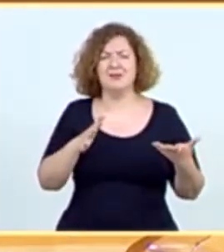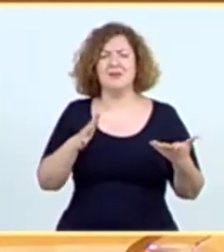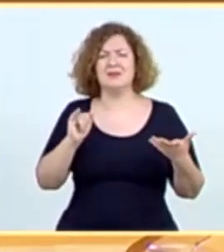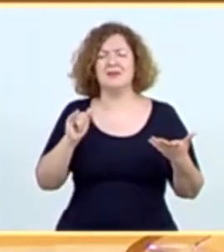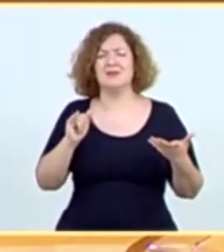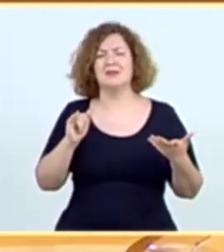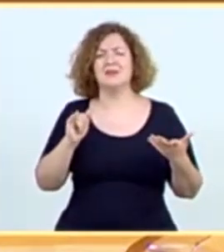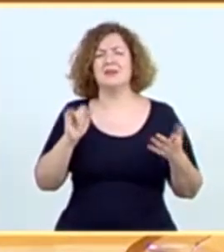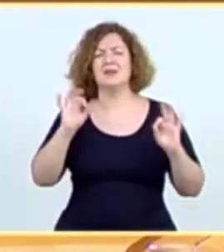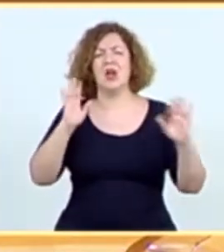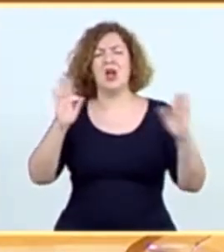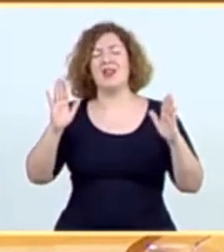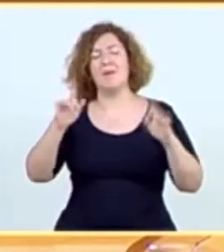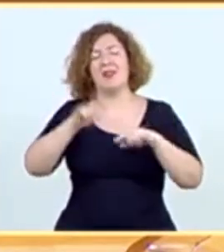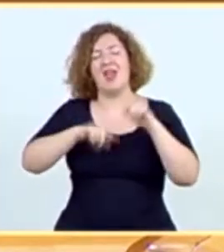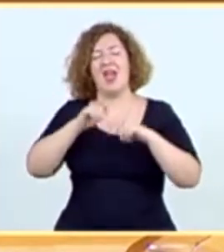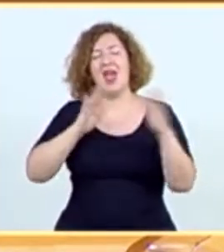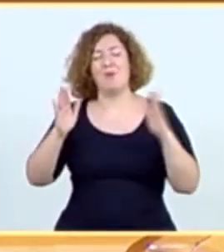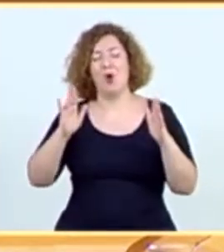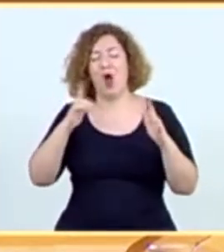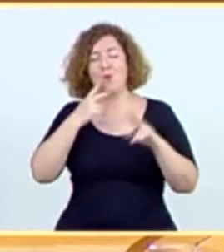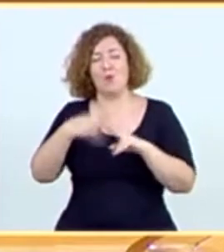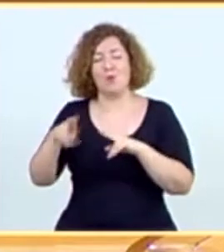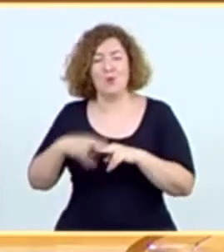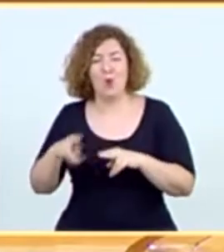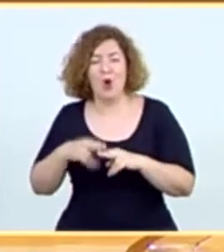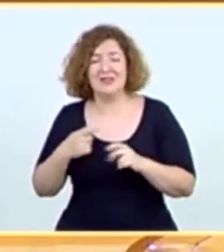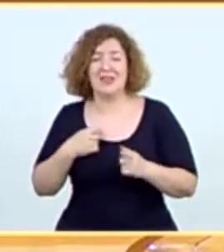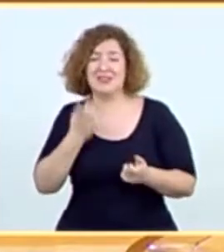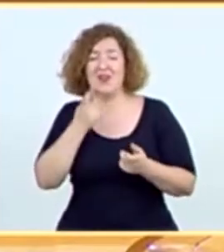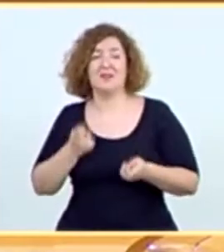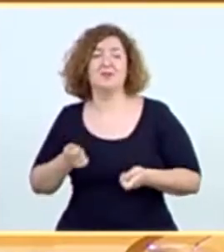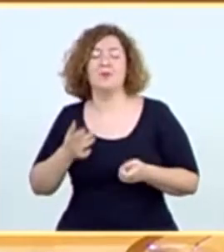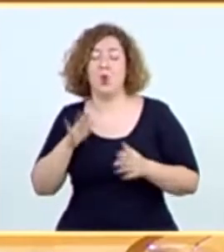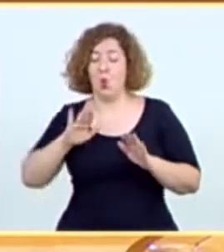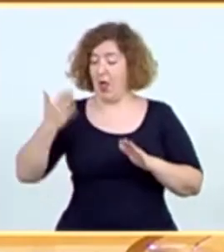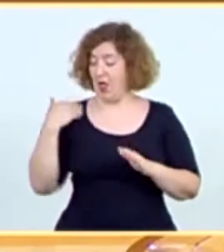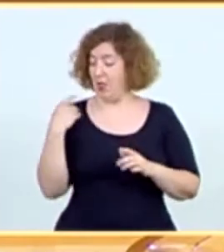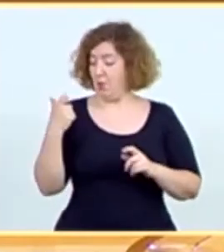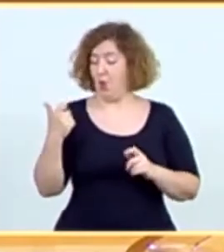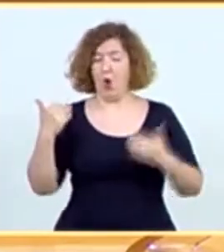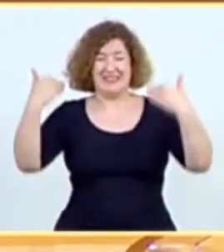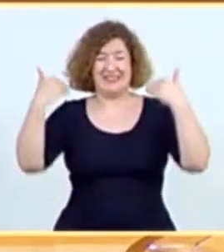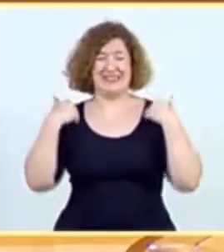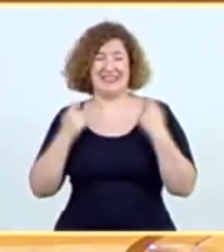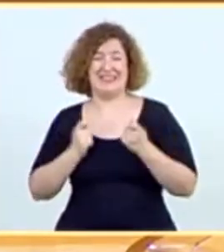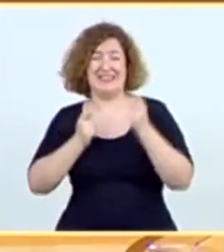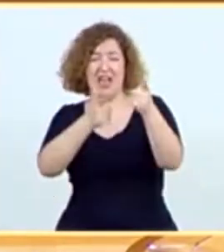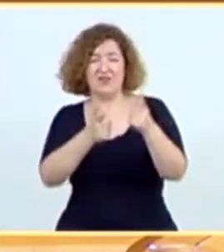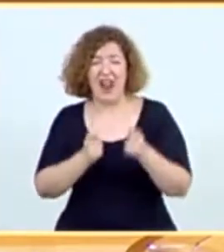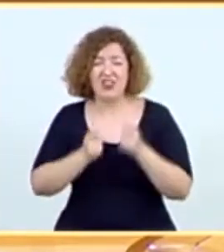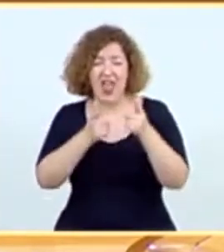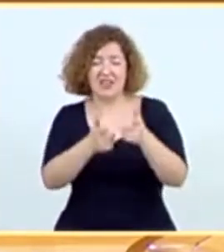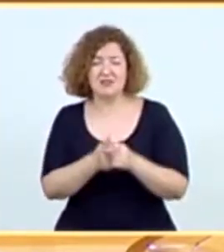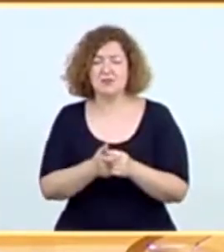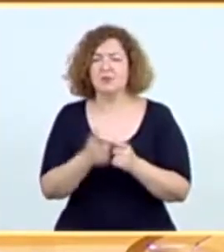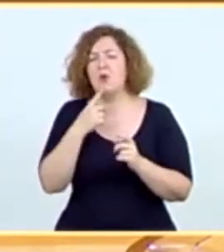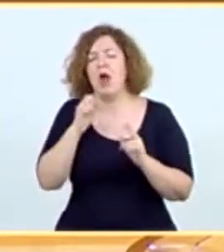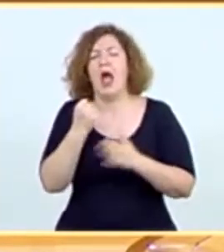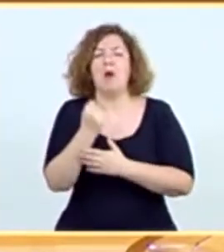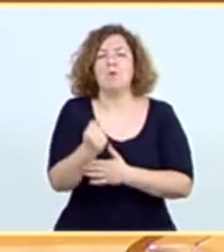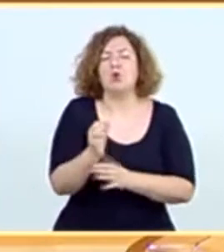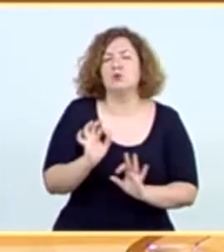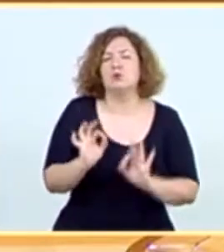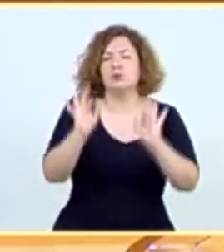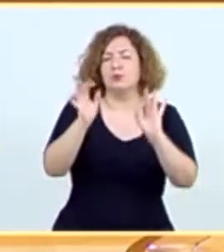coyunturas políticas. Es decir, las transferencias que se han conseguido últimamente siempre han sido a cambio de apoyos puntuales,